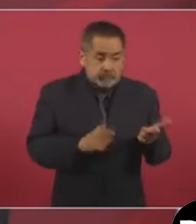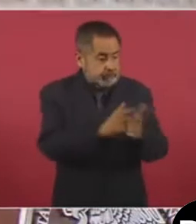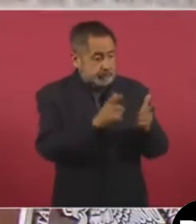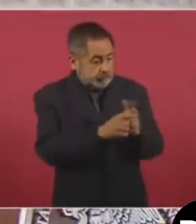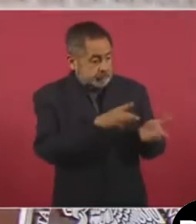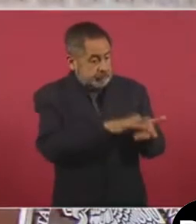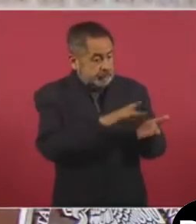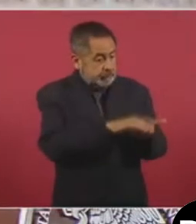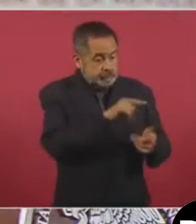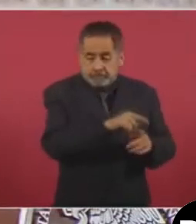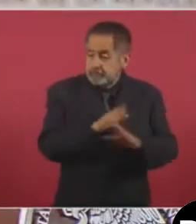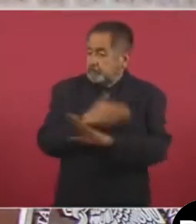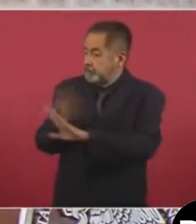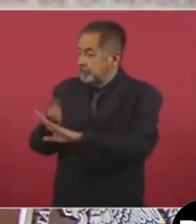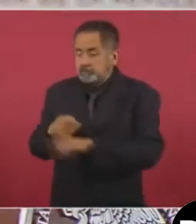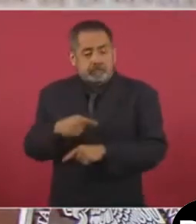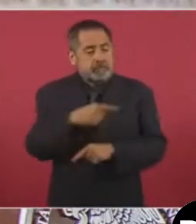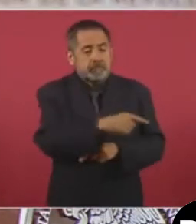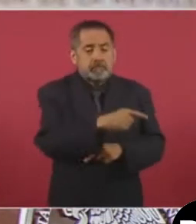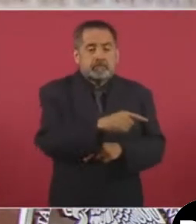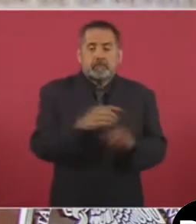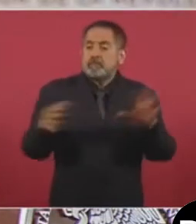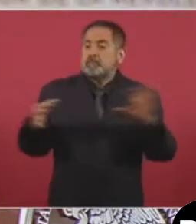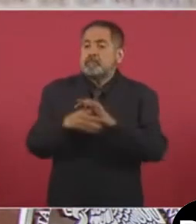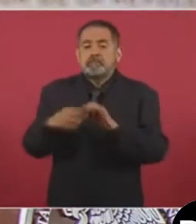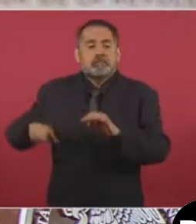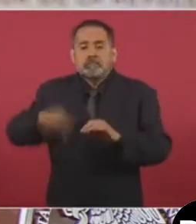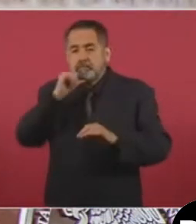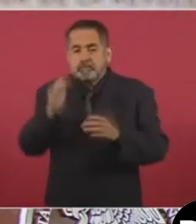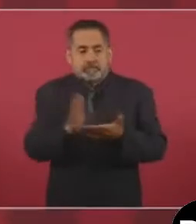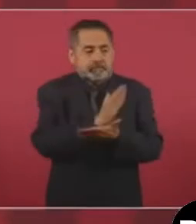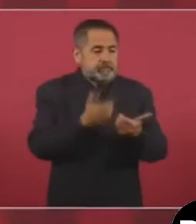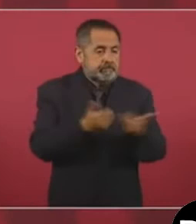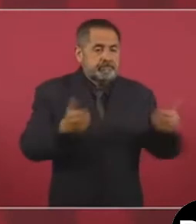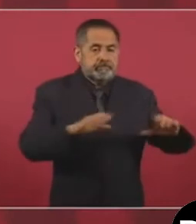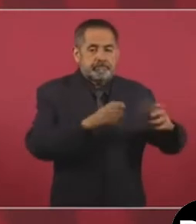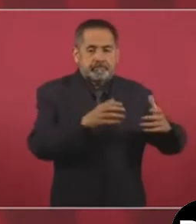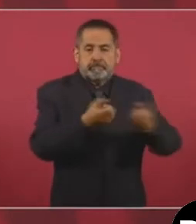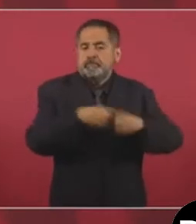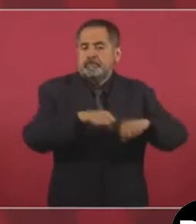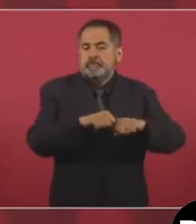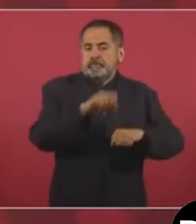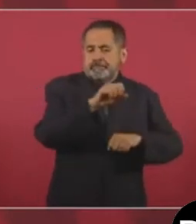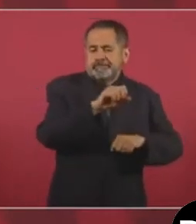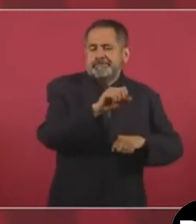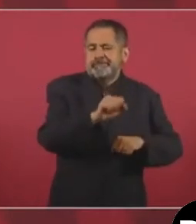supuestamente no gubernamentales de la sociedad civil,